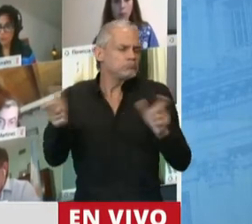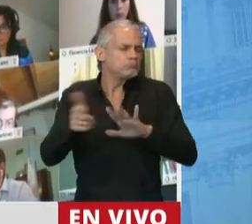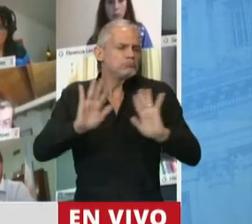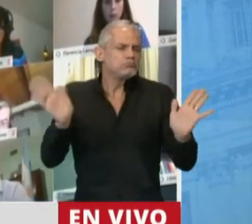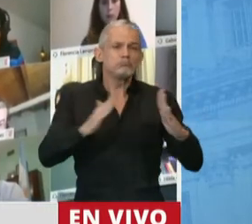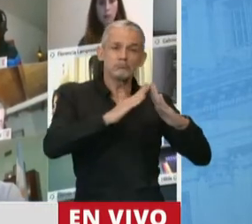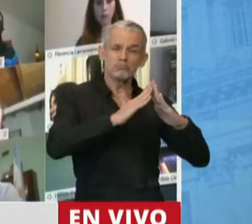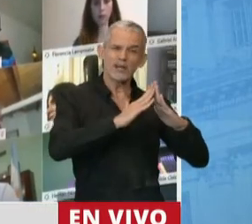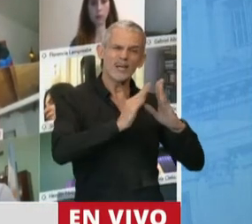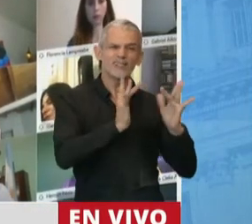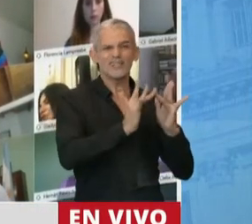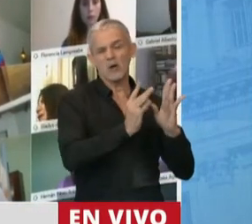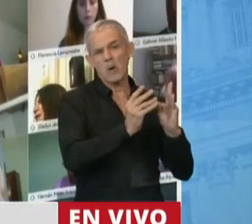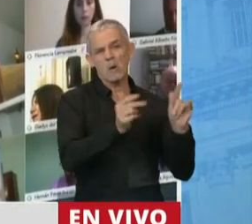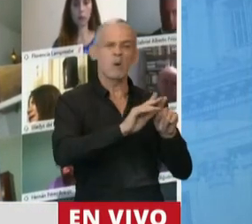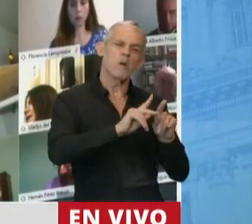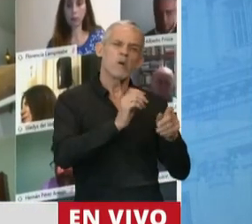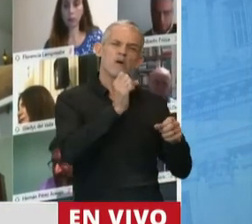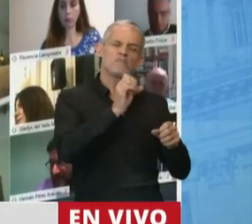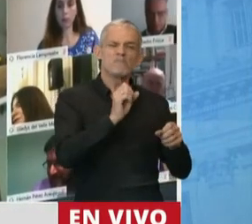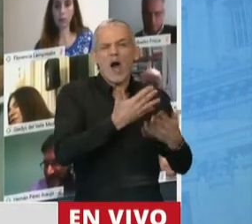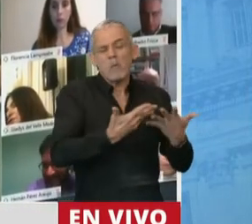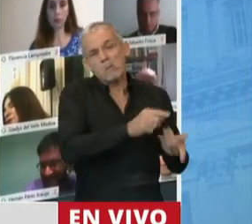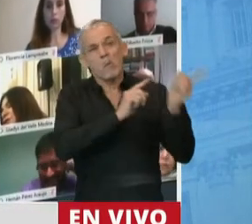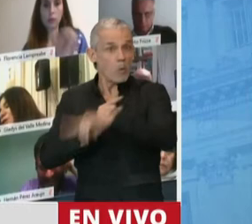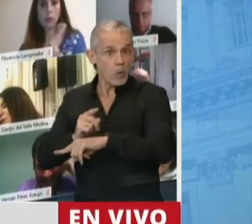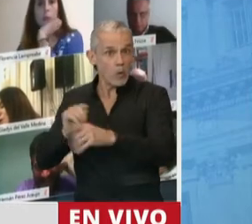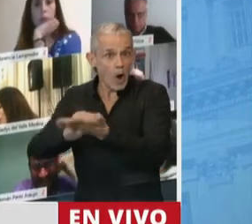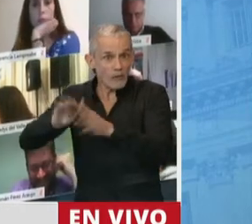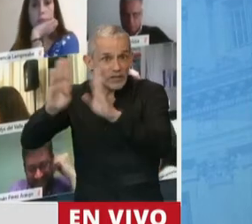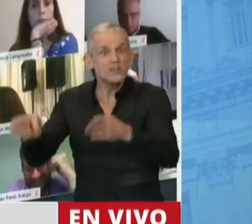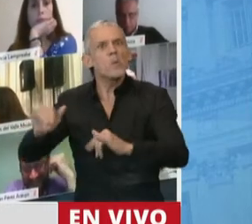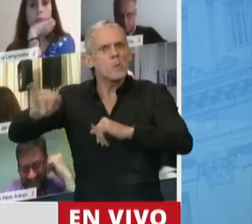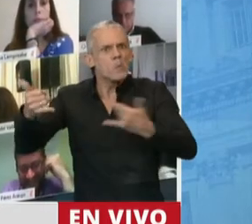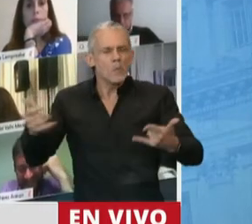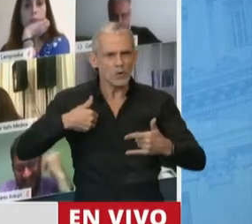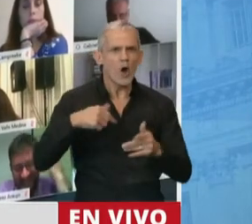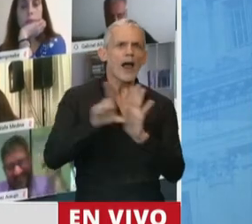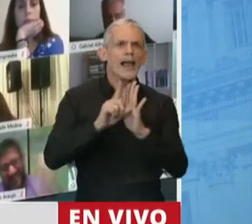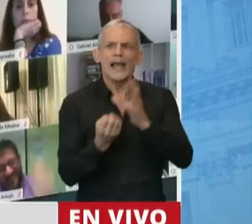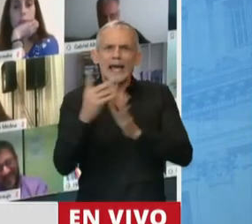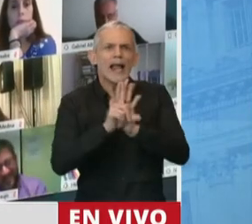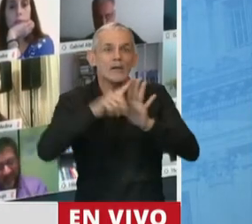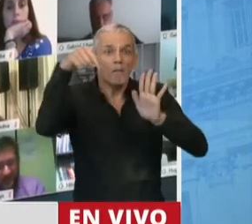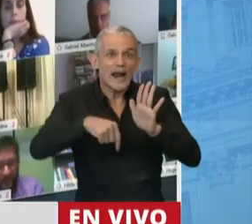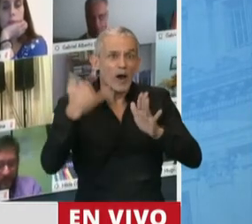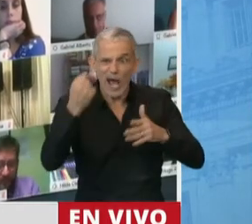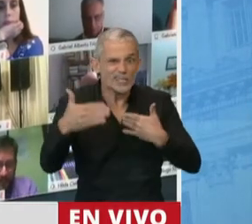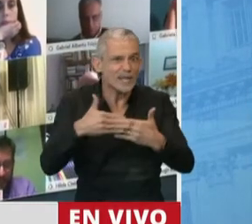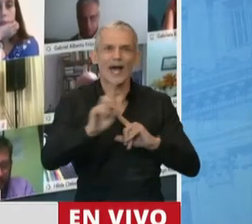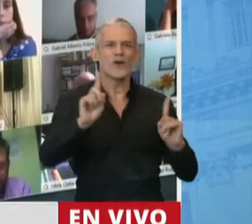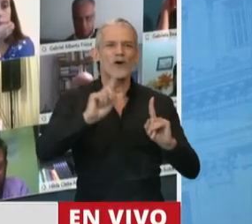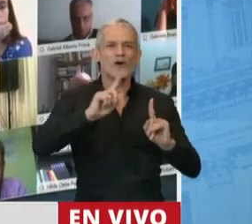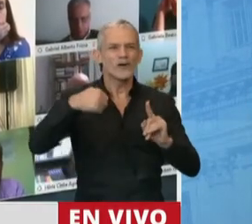presencial. ¿Por qué digo esto? Porque nosotros no legislamos para ahora, nosotros legislamos